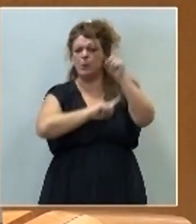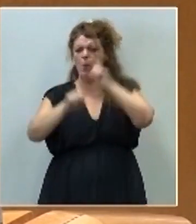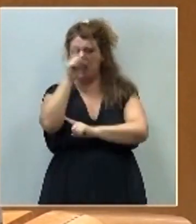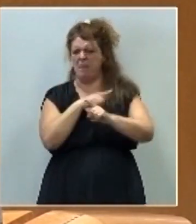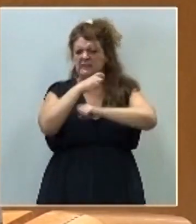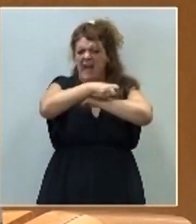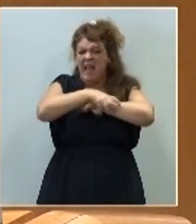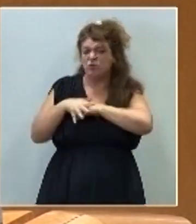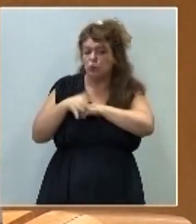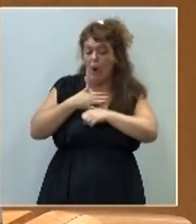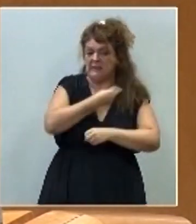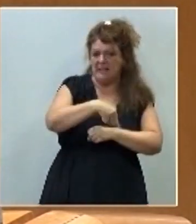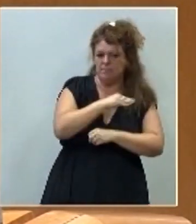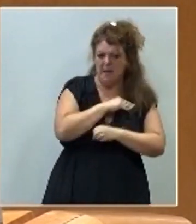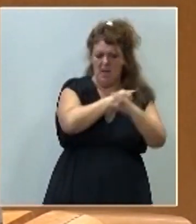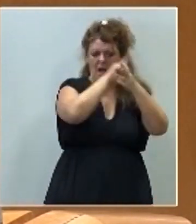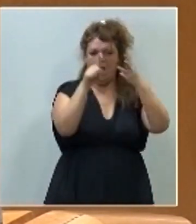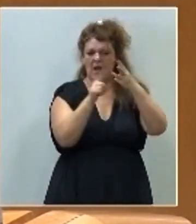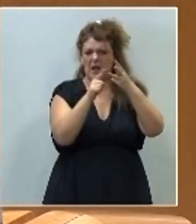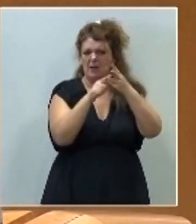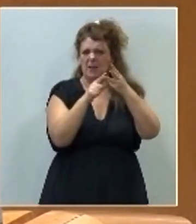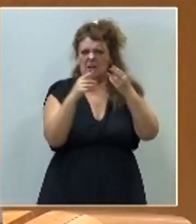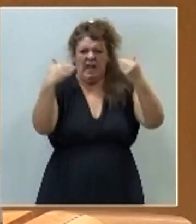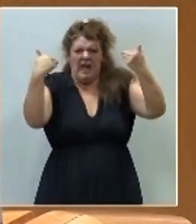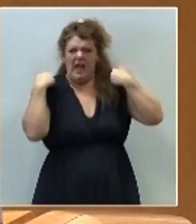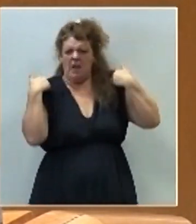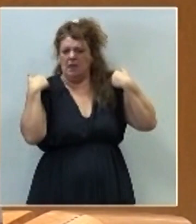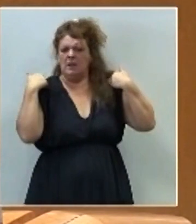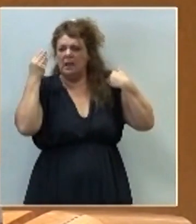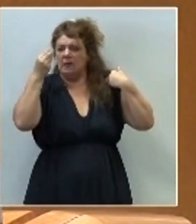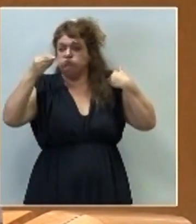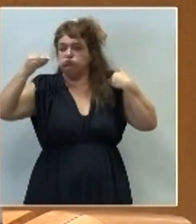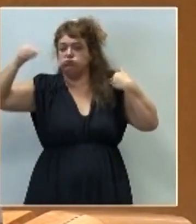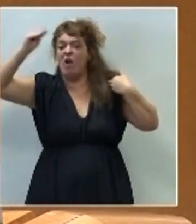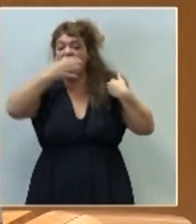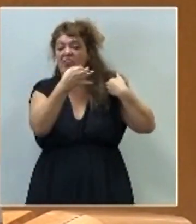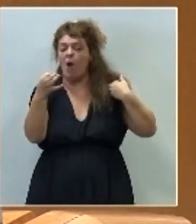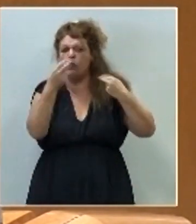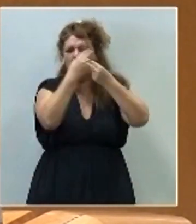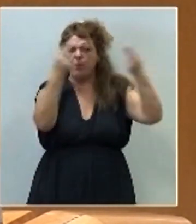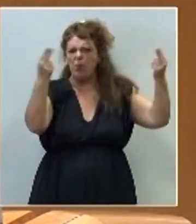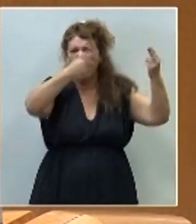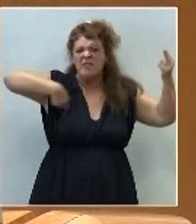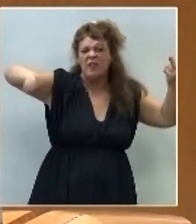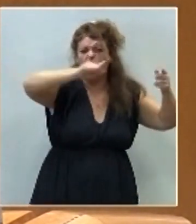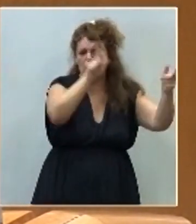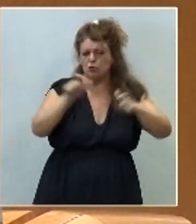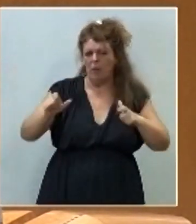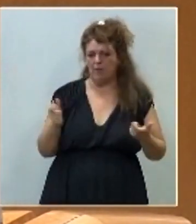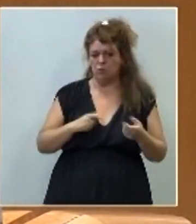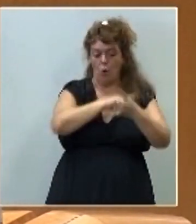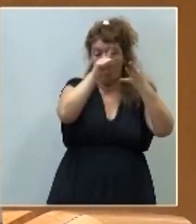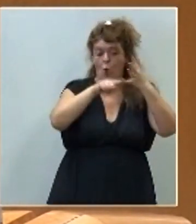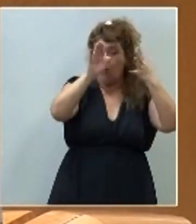España. Tercero, su incremento irresponsable y exponencial de la deuda pública de todos los ciudadanos. Y por